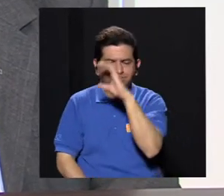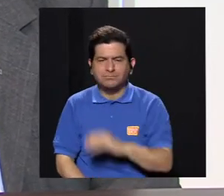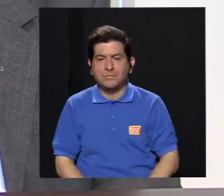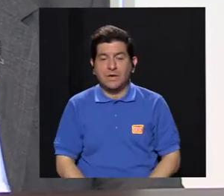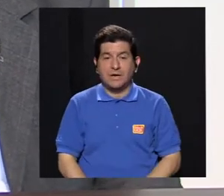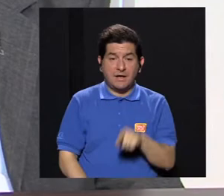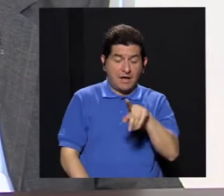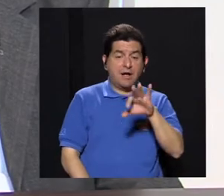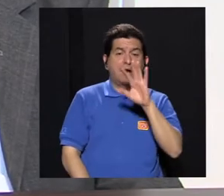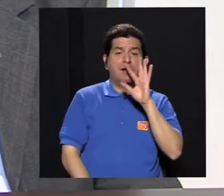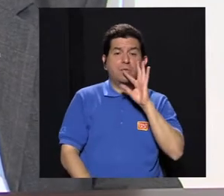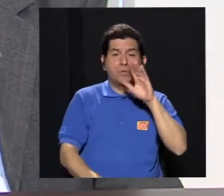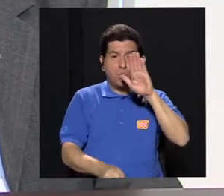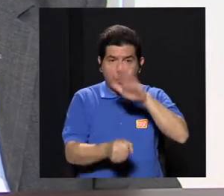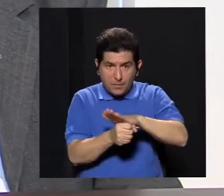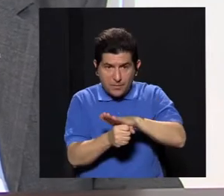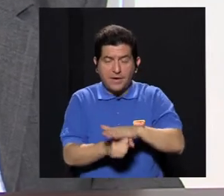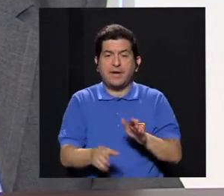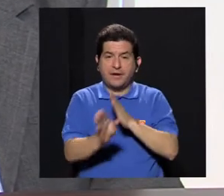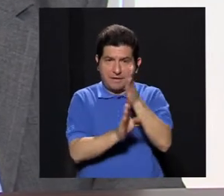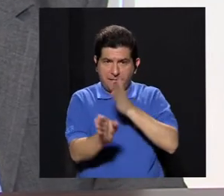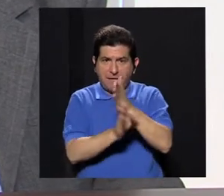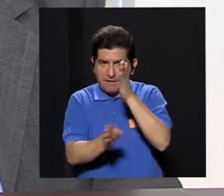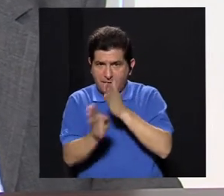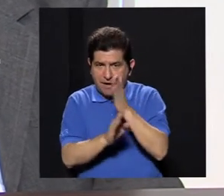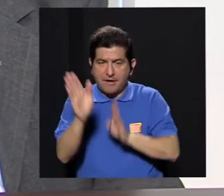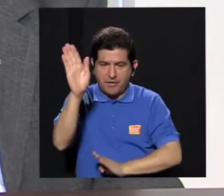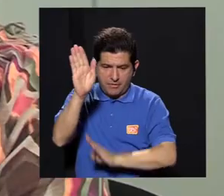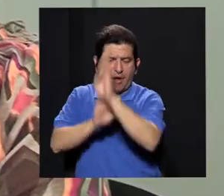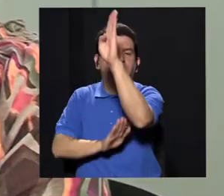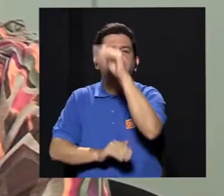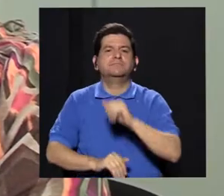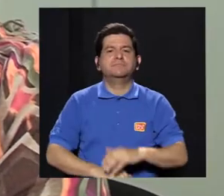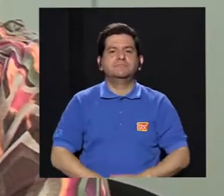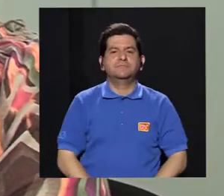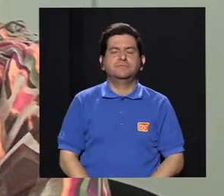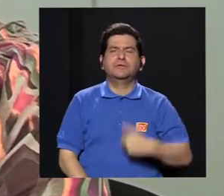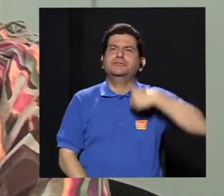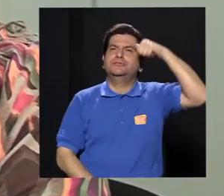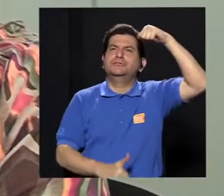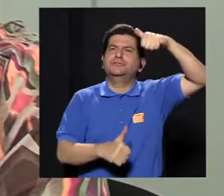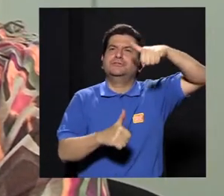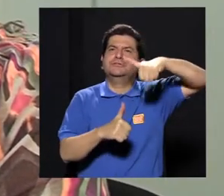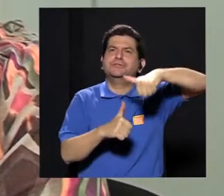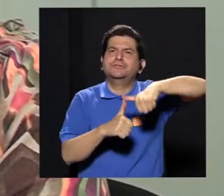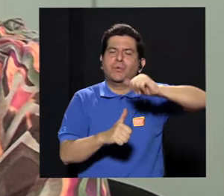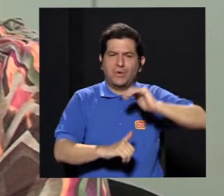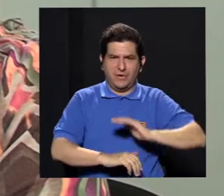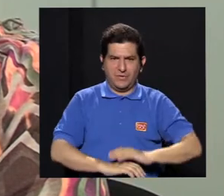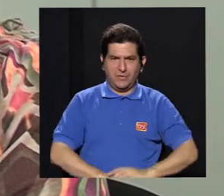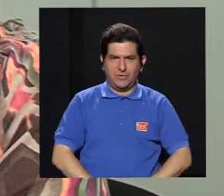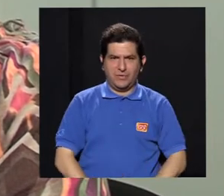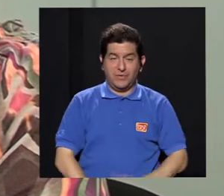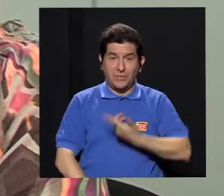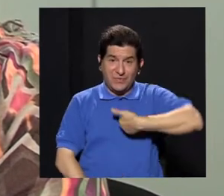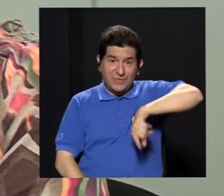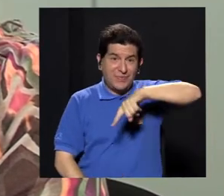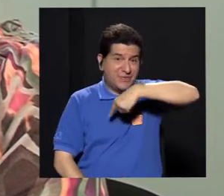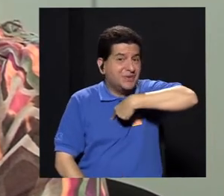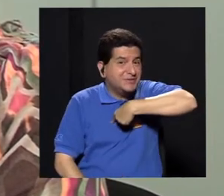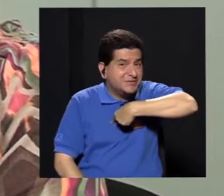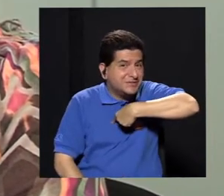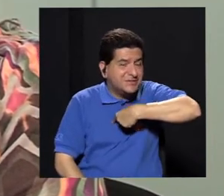adelante, para contribuir a que la carrera se desarrollara. Yo recuerdo que nosotros